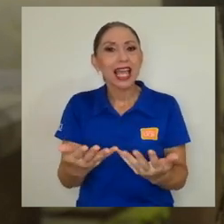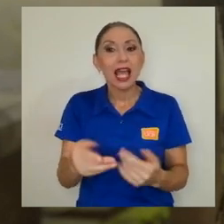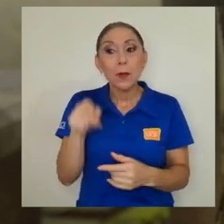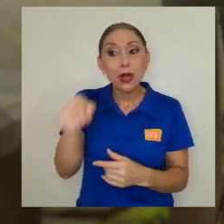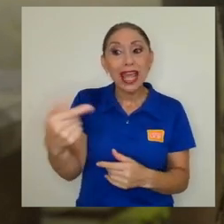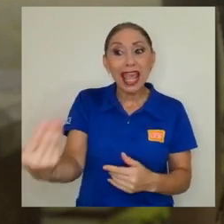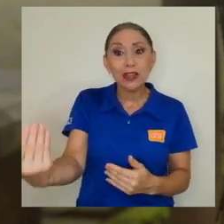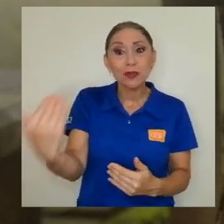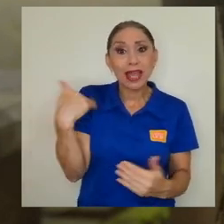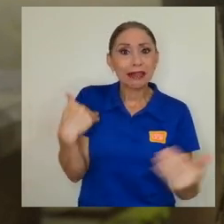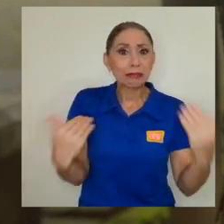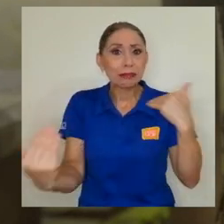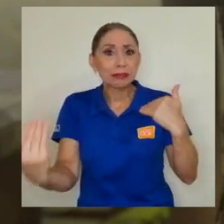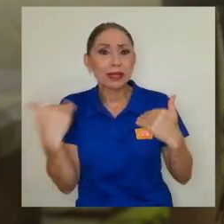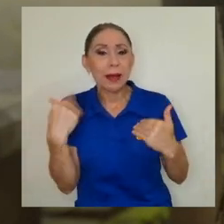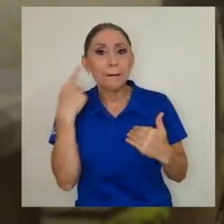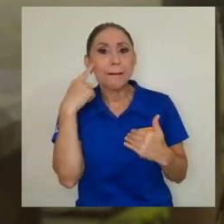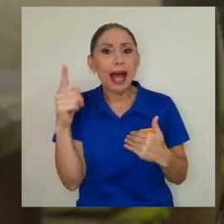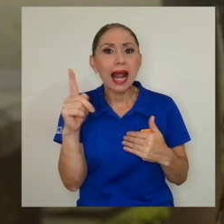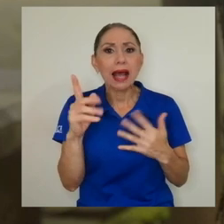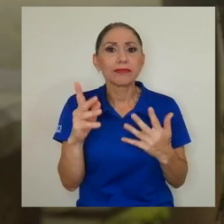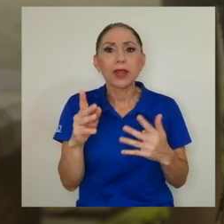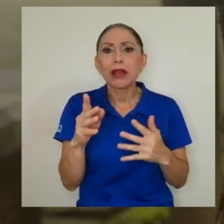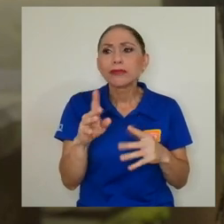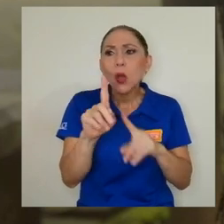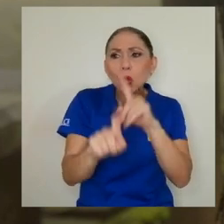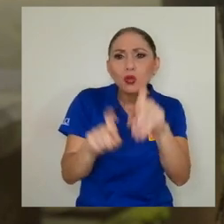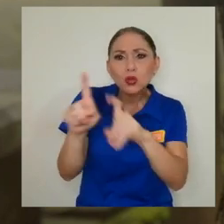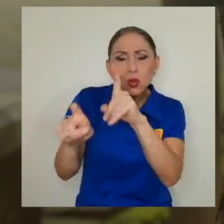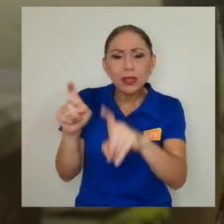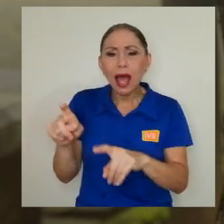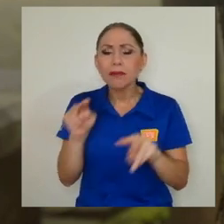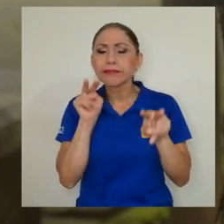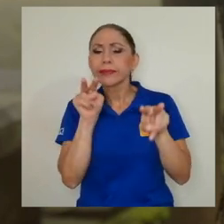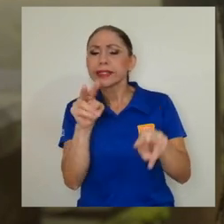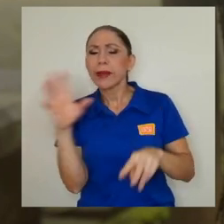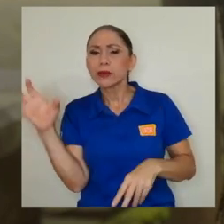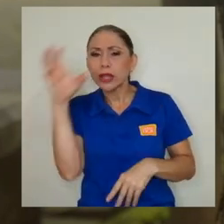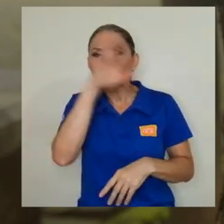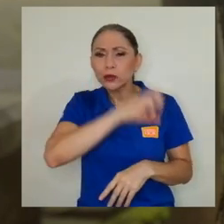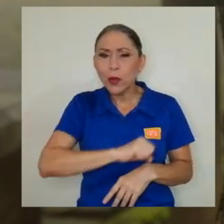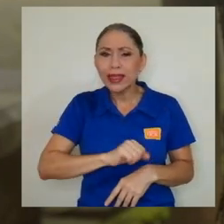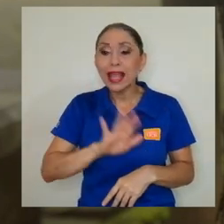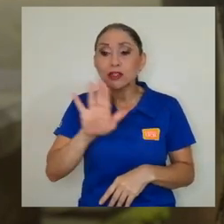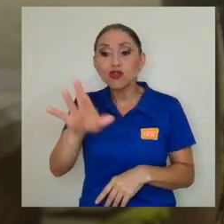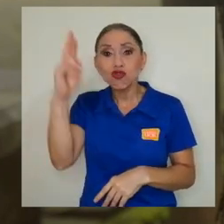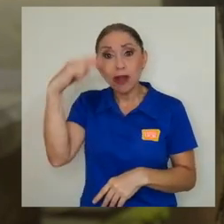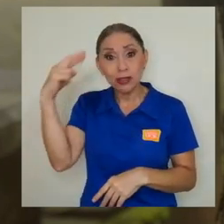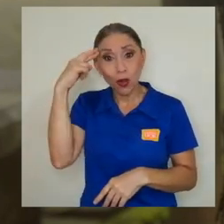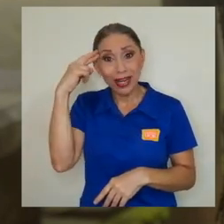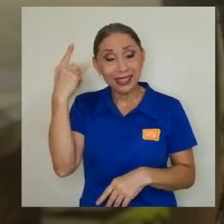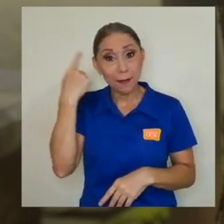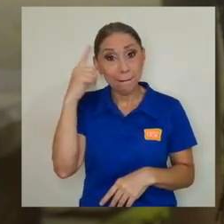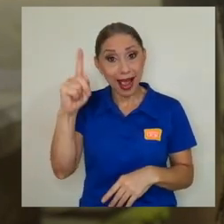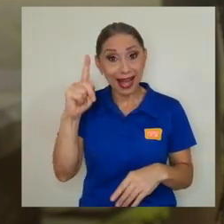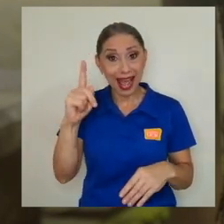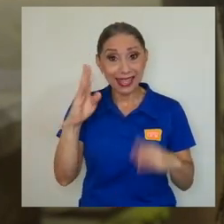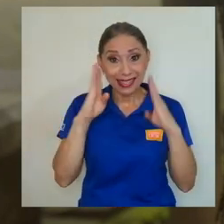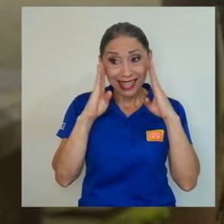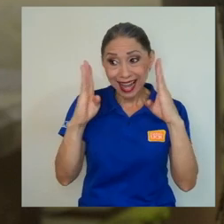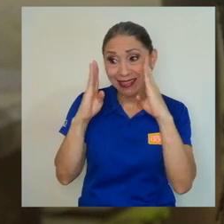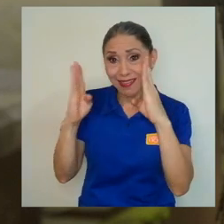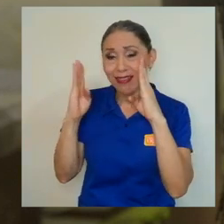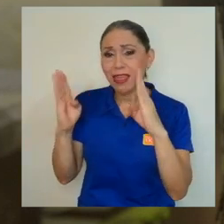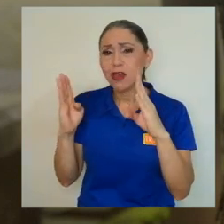de consulta, principalmente que estamos detectando precisamente en la población que nosotros atendemos,